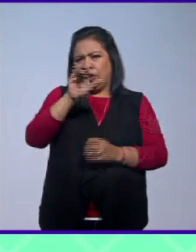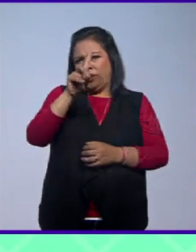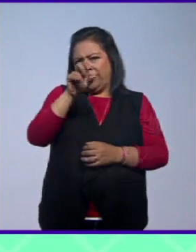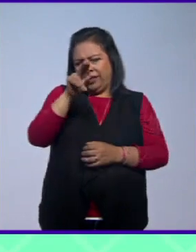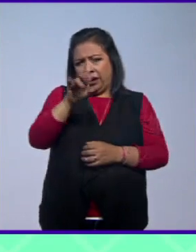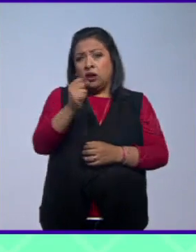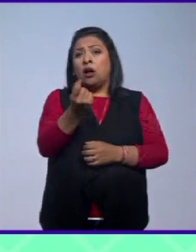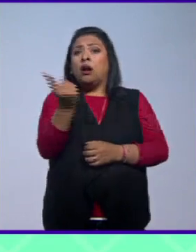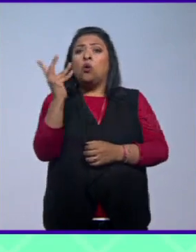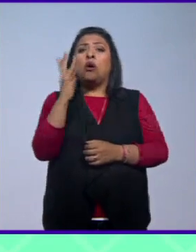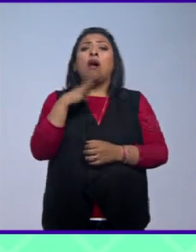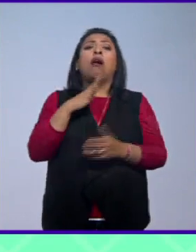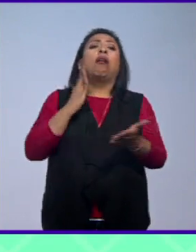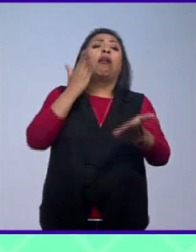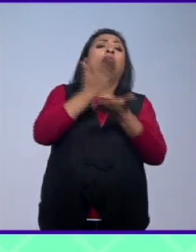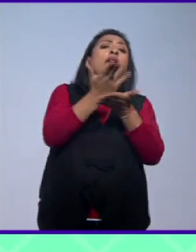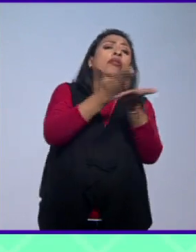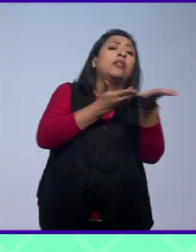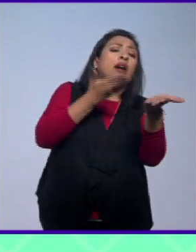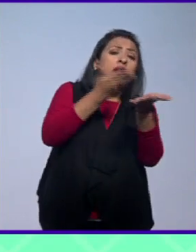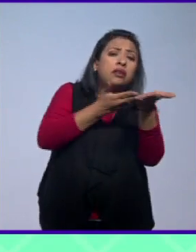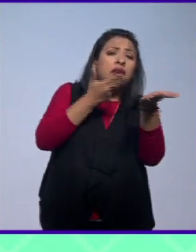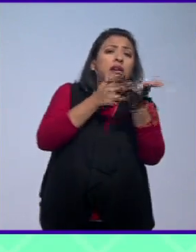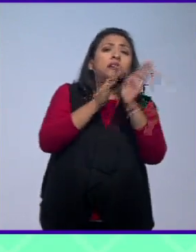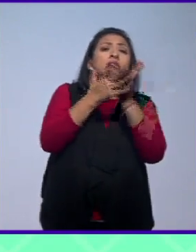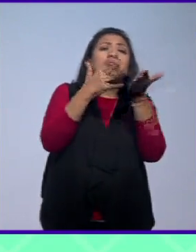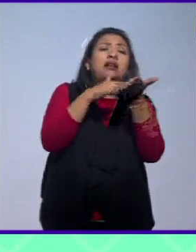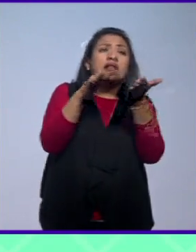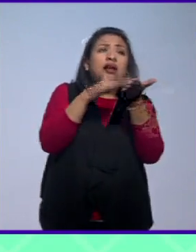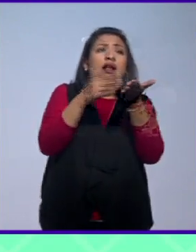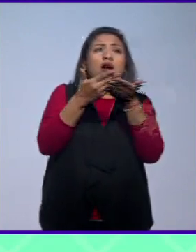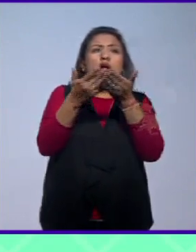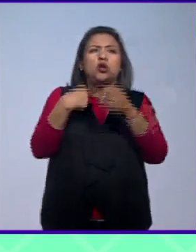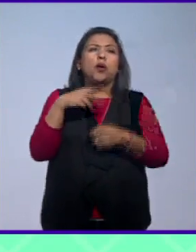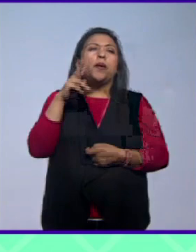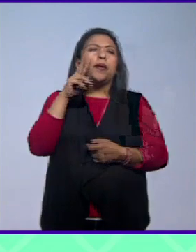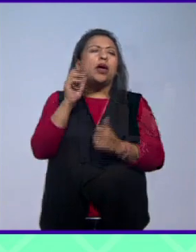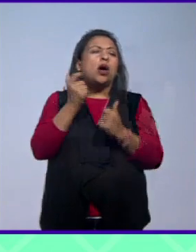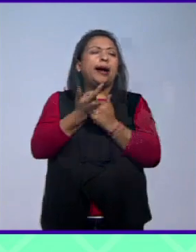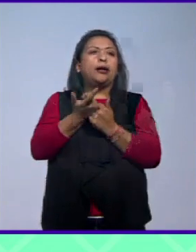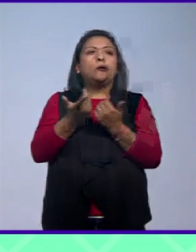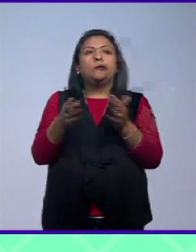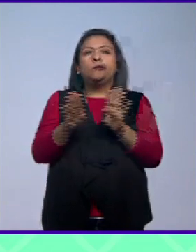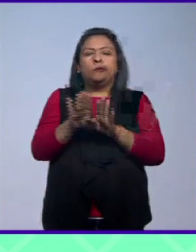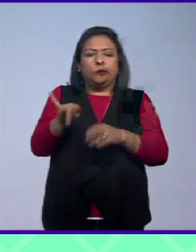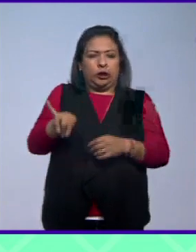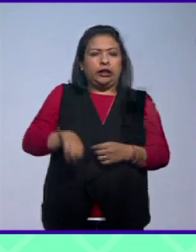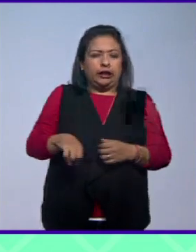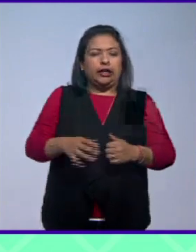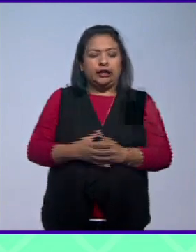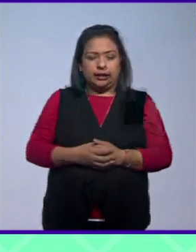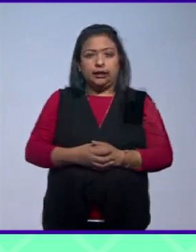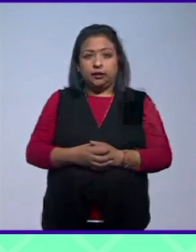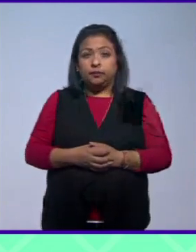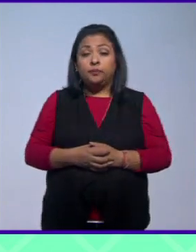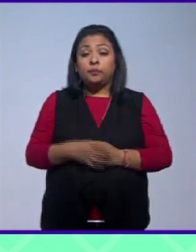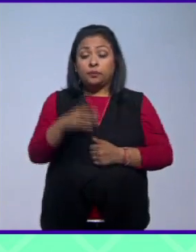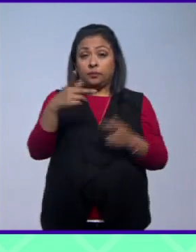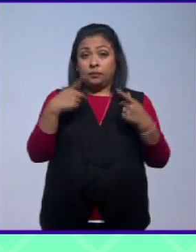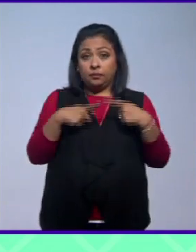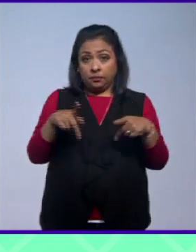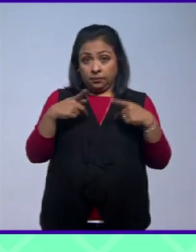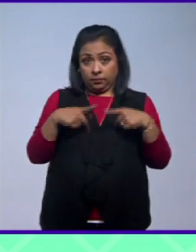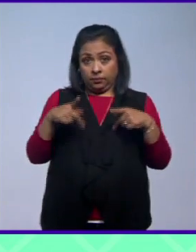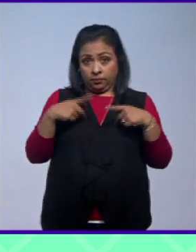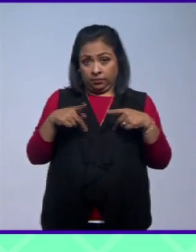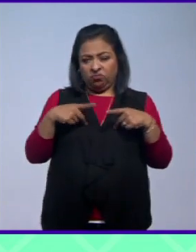asistieron a algunos talleres algunos talleres literarios y aquí yo veo algo como bien bien interesante la persona o